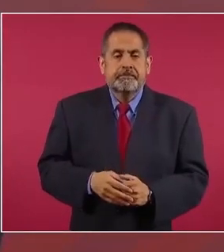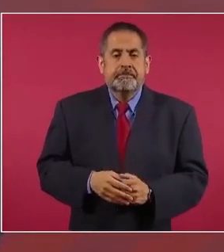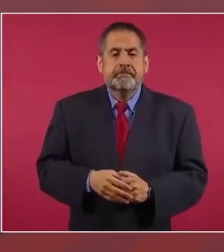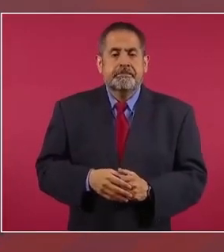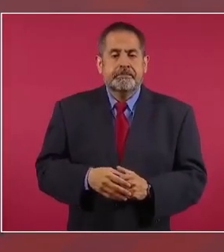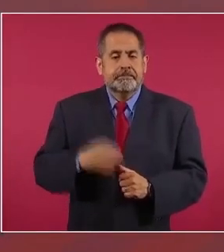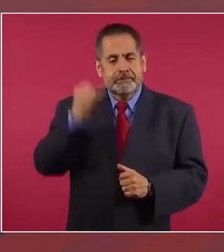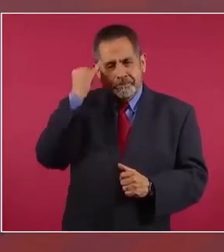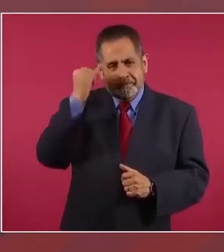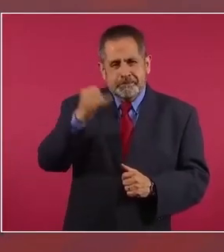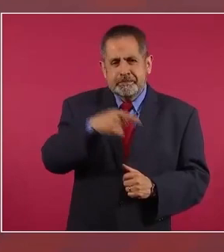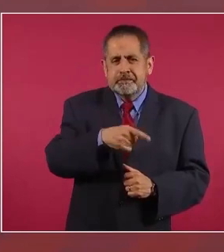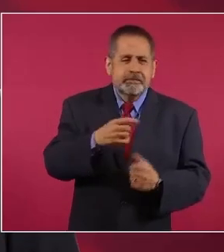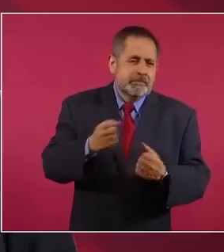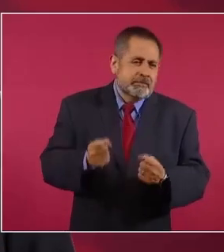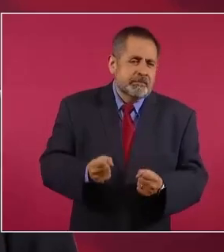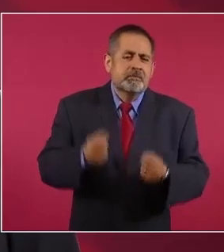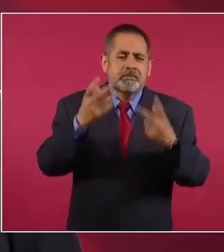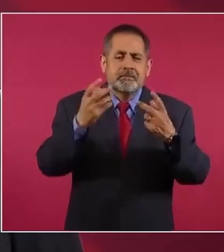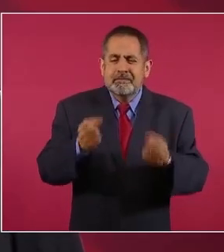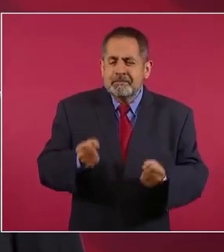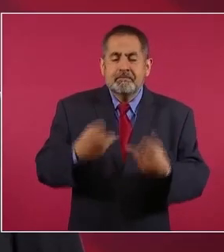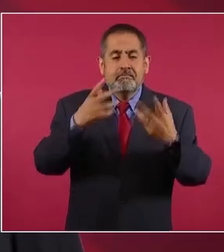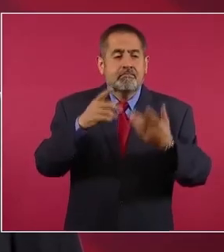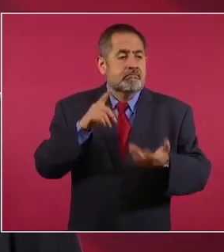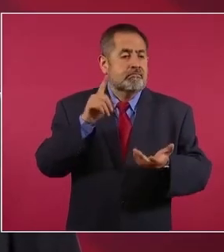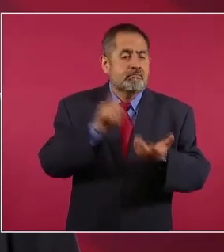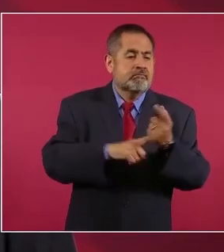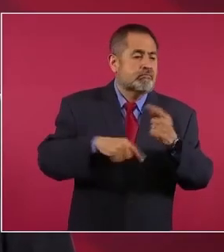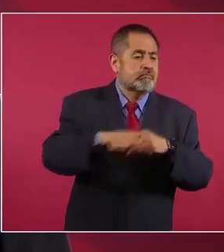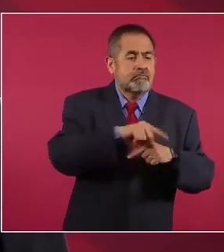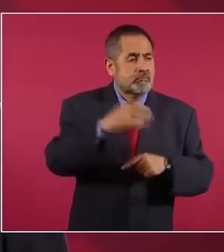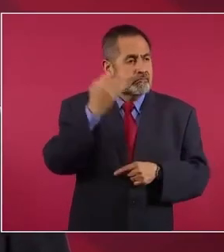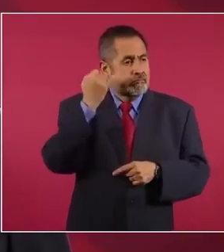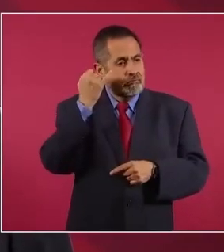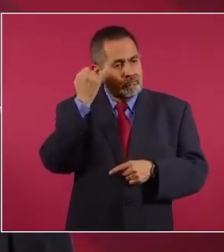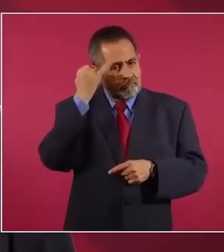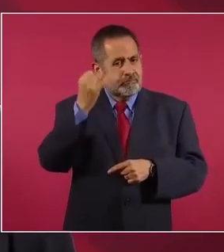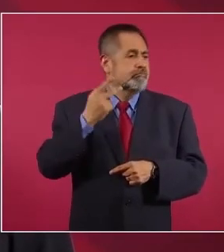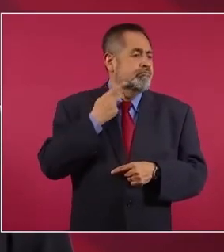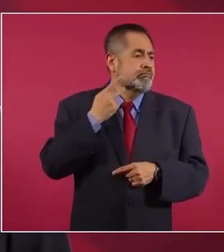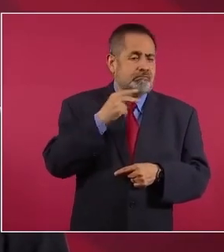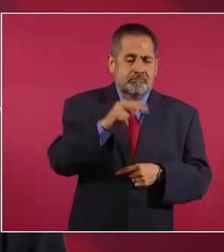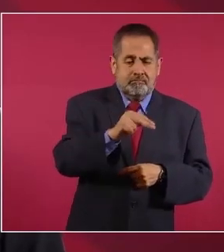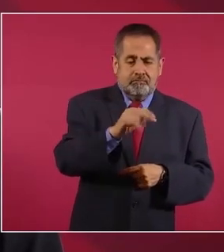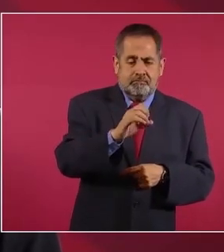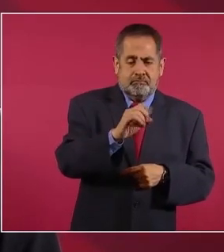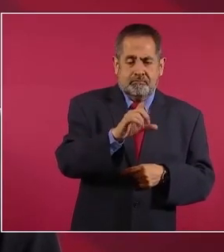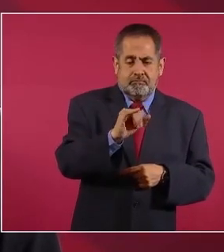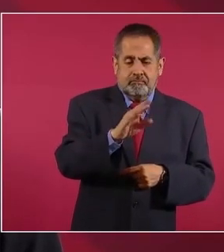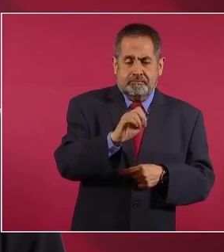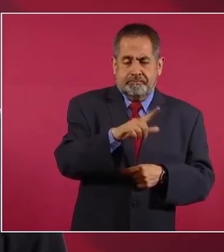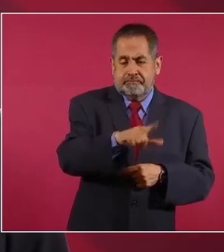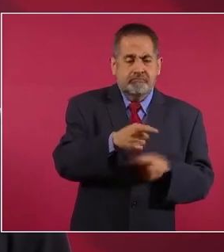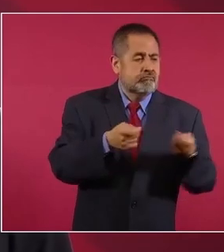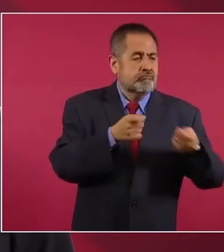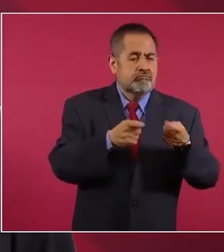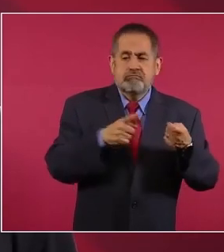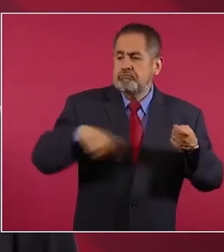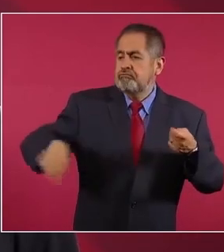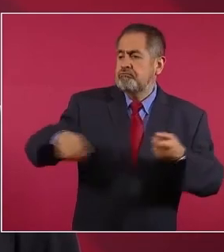cuántos damnificados de la política neoliberal hay porque